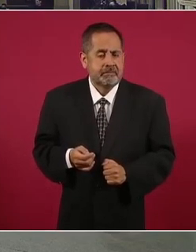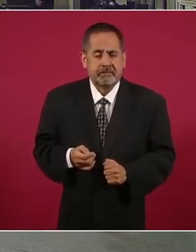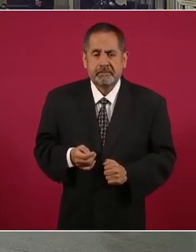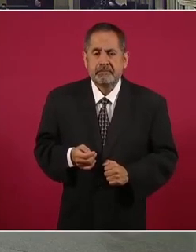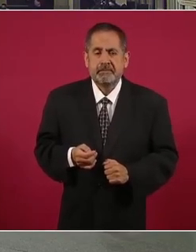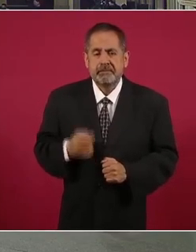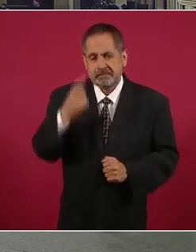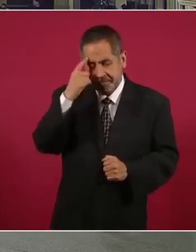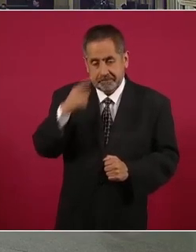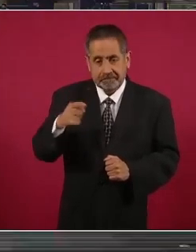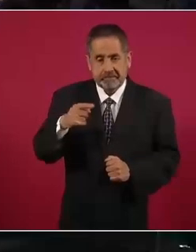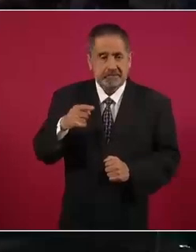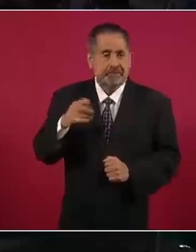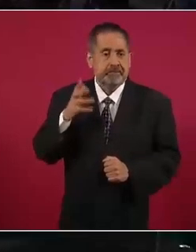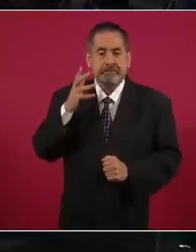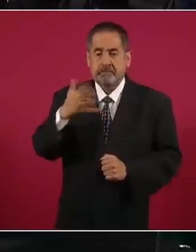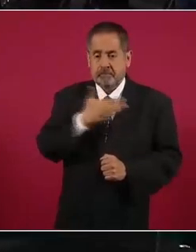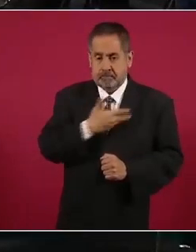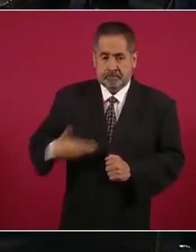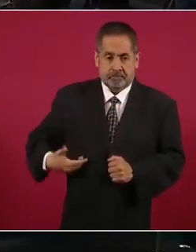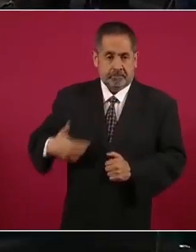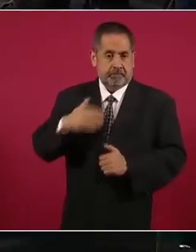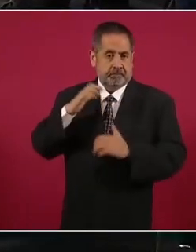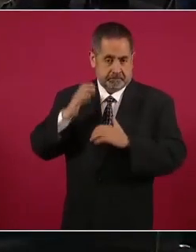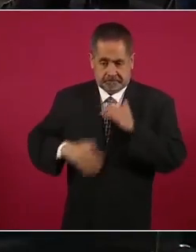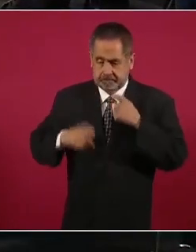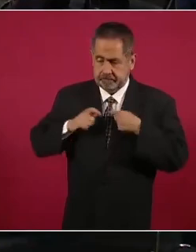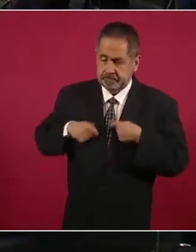los que me van a sustituir,